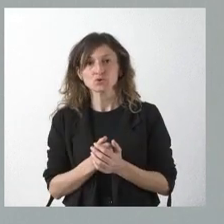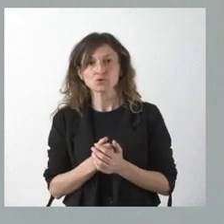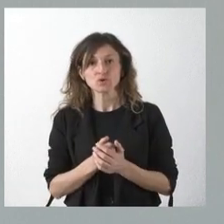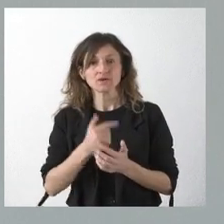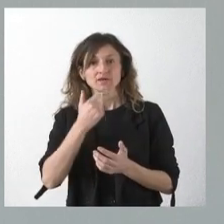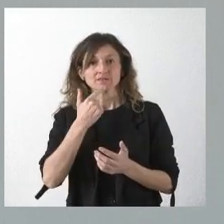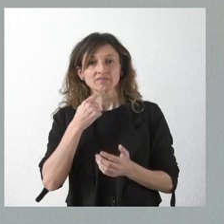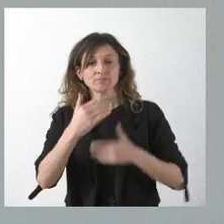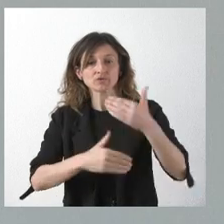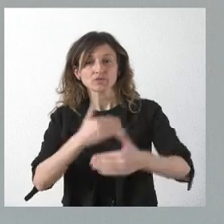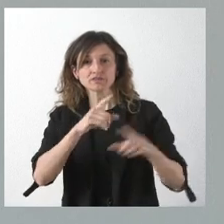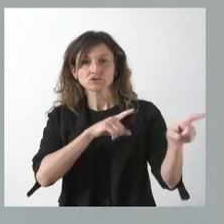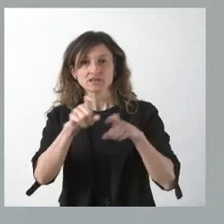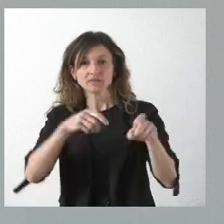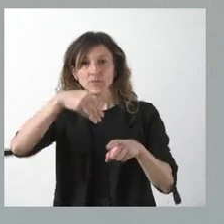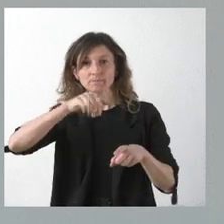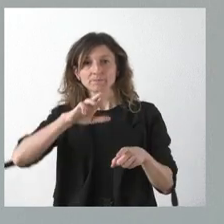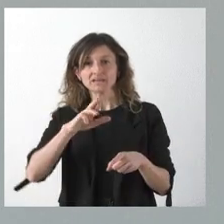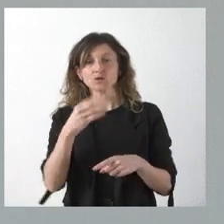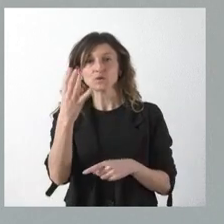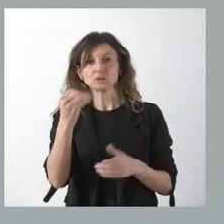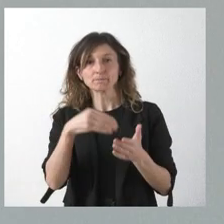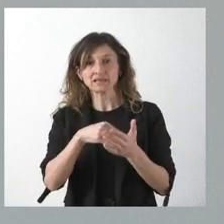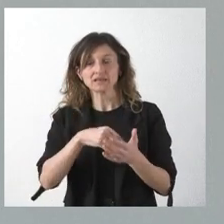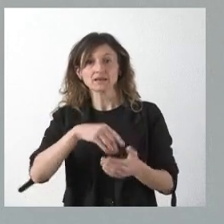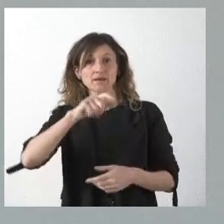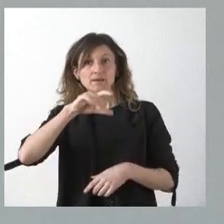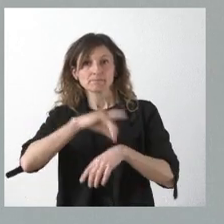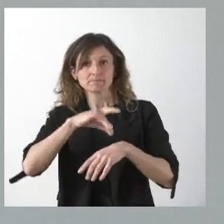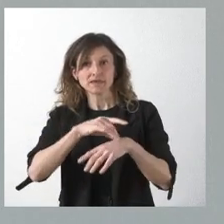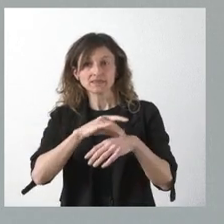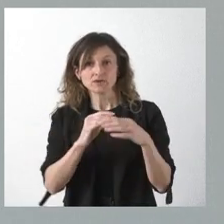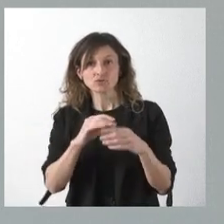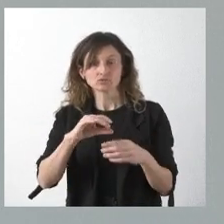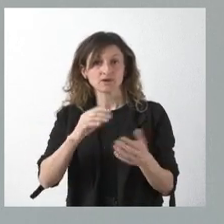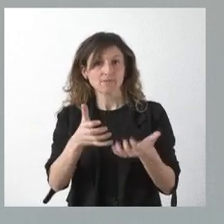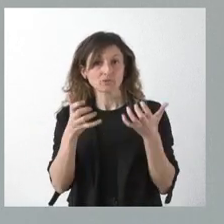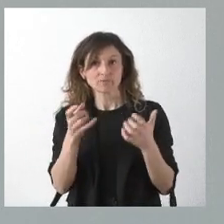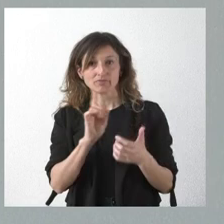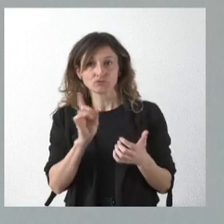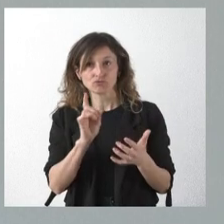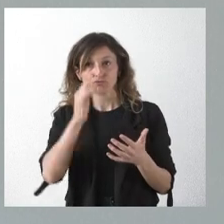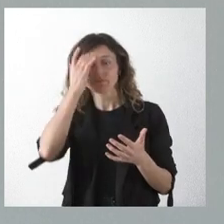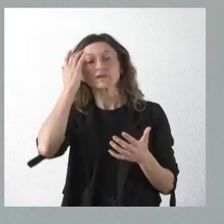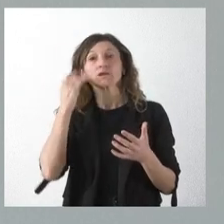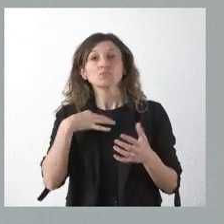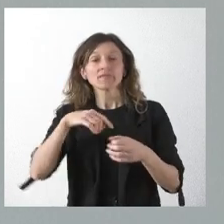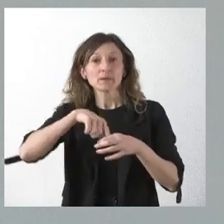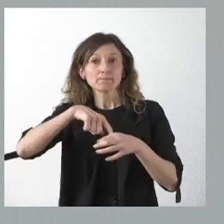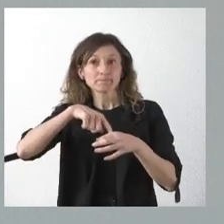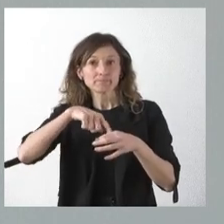un proceso de selección MIR y ha habido cuatro mil médicos que no han superado ese proceso de selección y, seguramente, haya plazas,